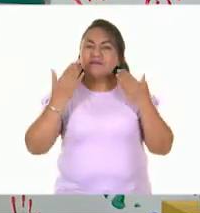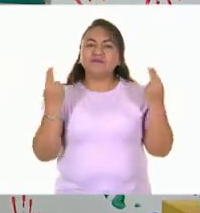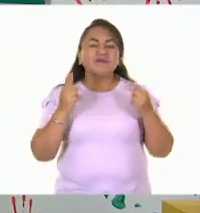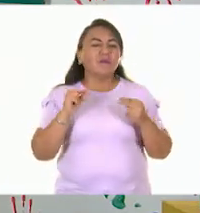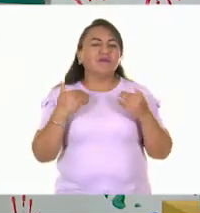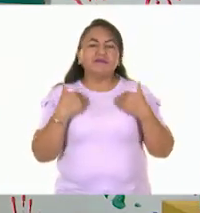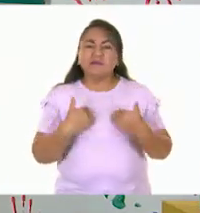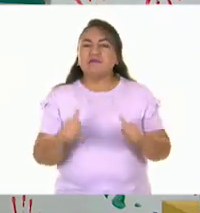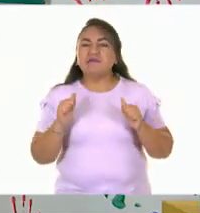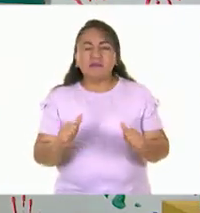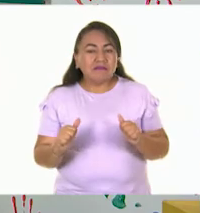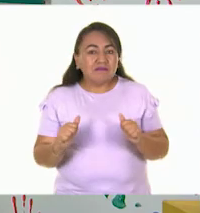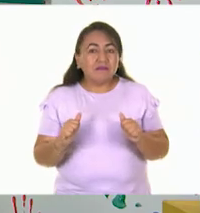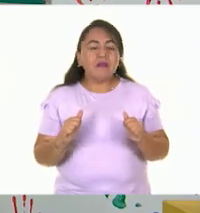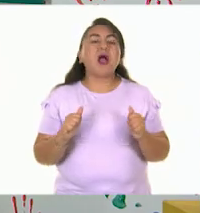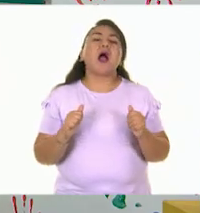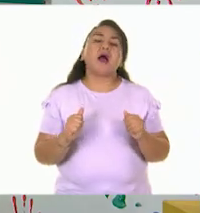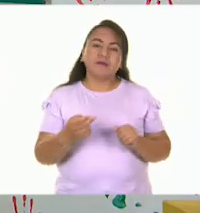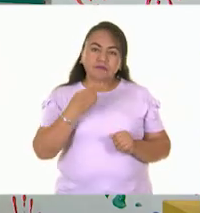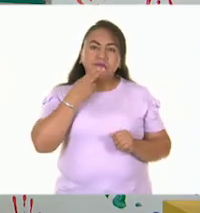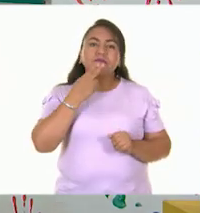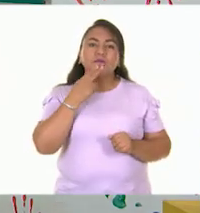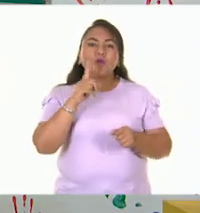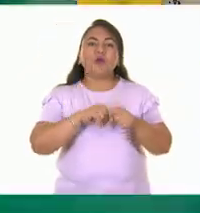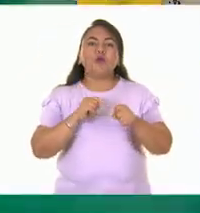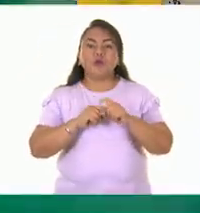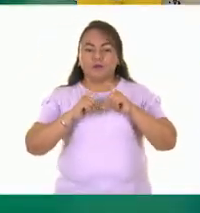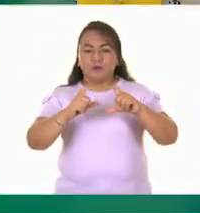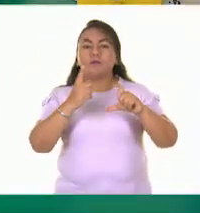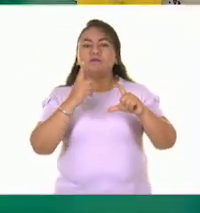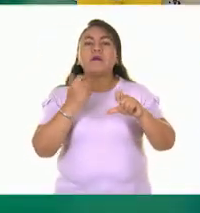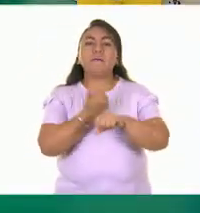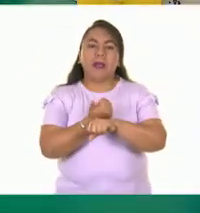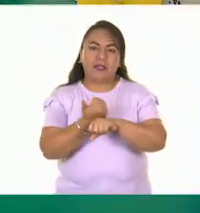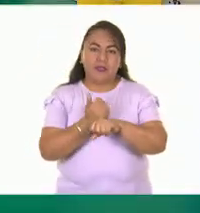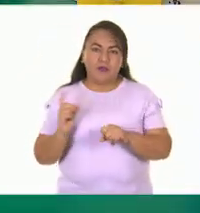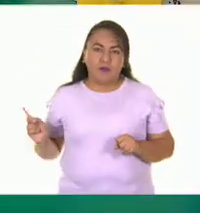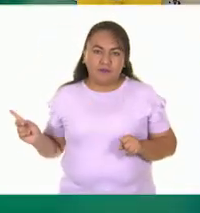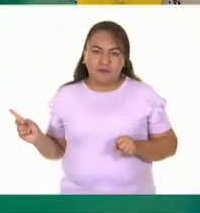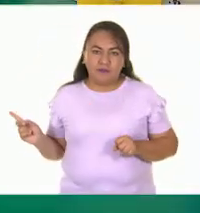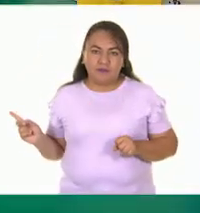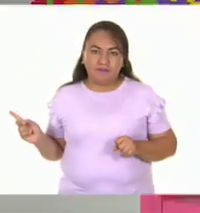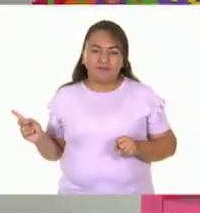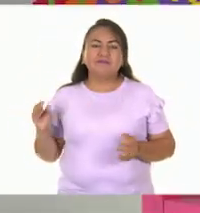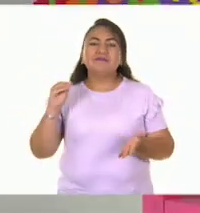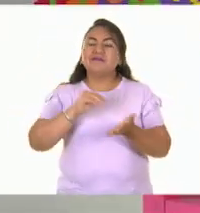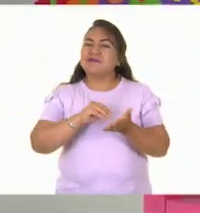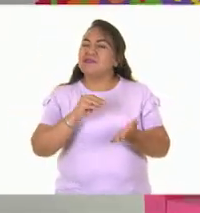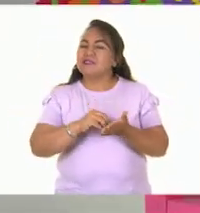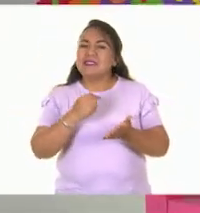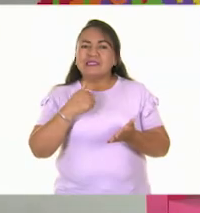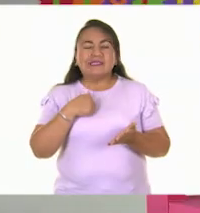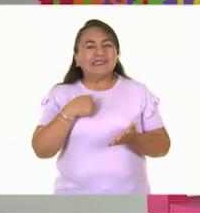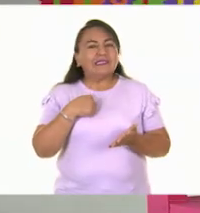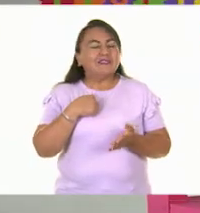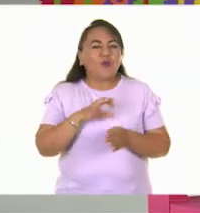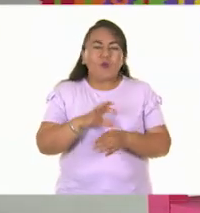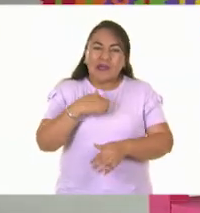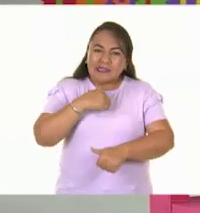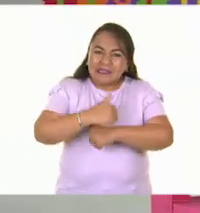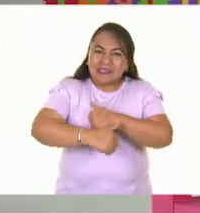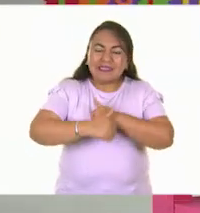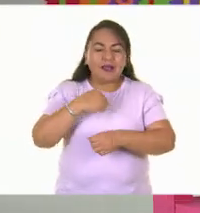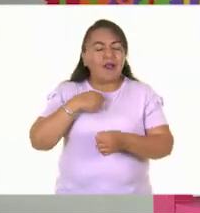no le entendieron muy bien al tema, vamos a utilizar una mancha de color amarillo. Amarillo. Amarillo, porque todavía quiere decir que estás como en el proceso